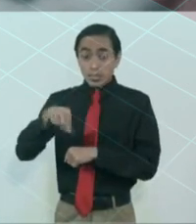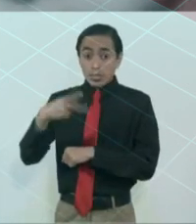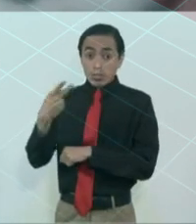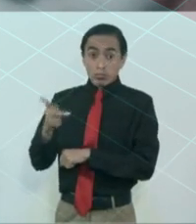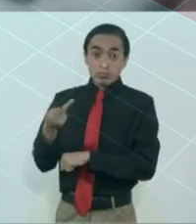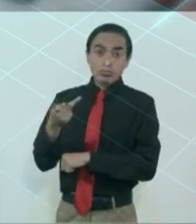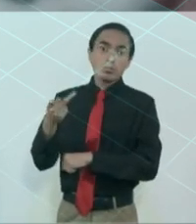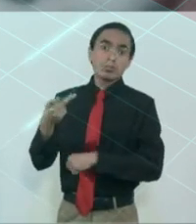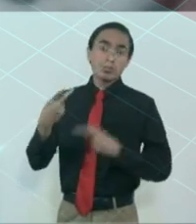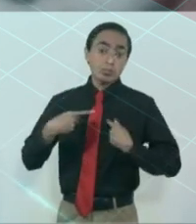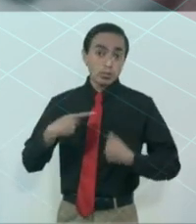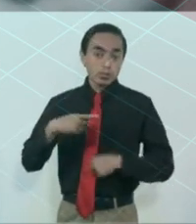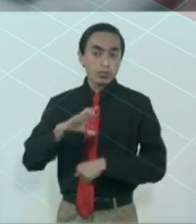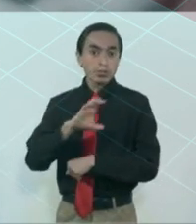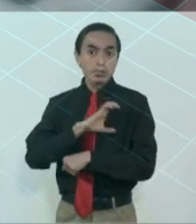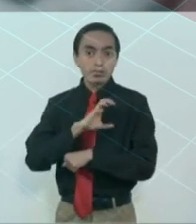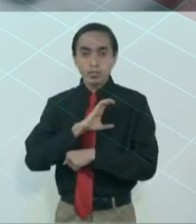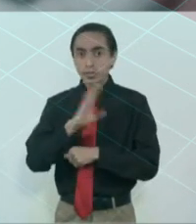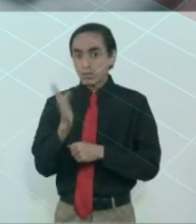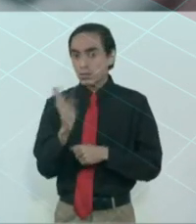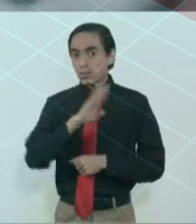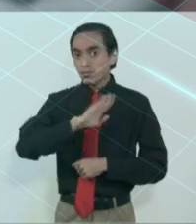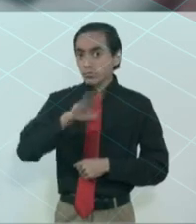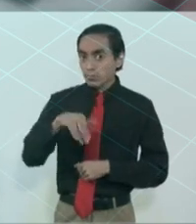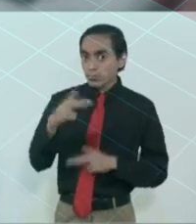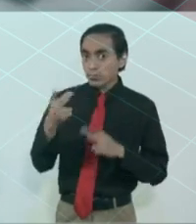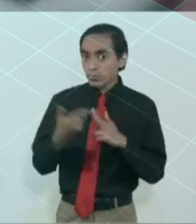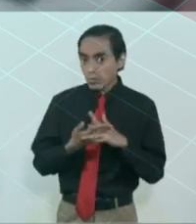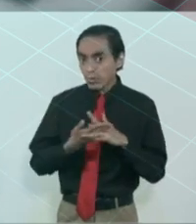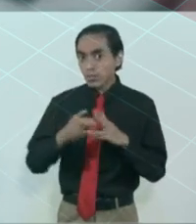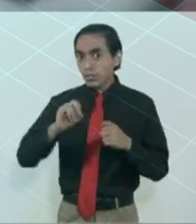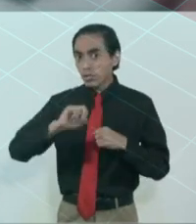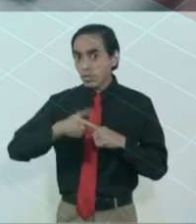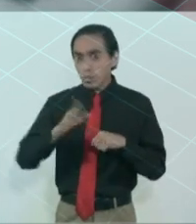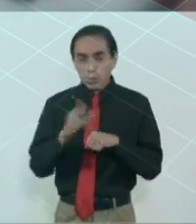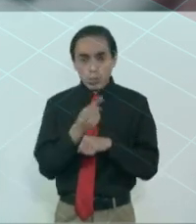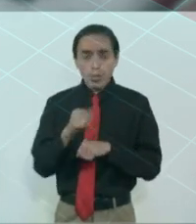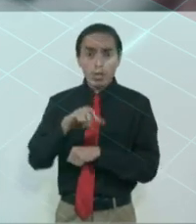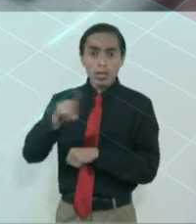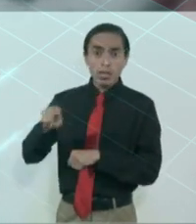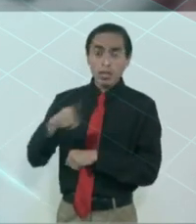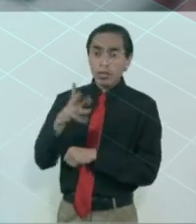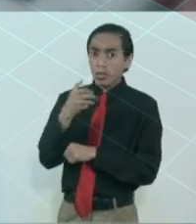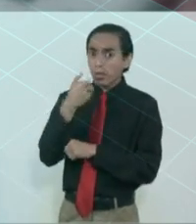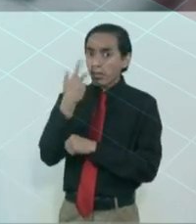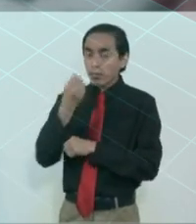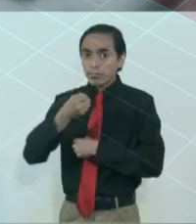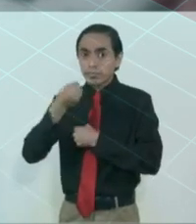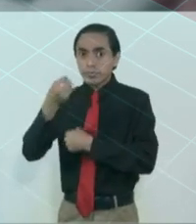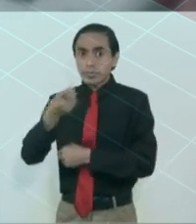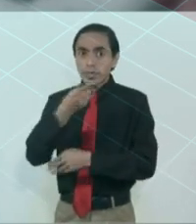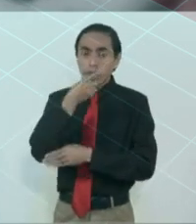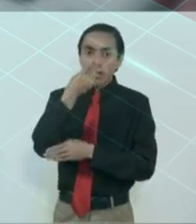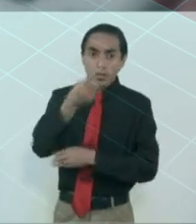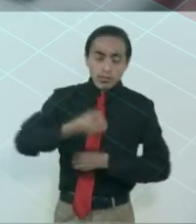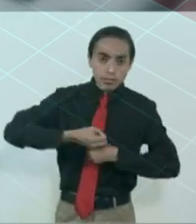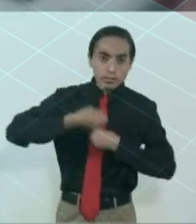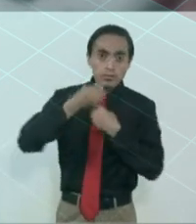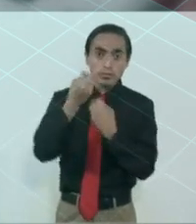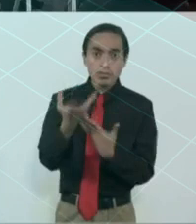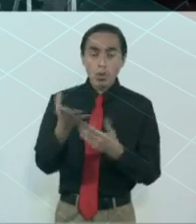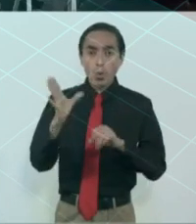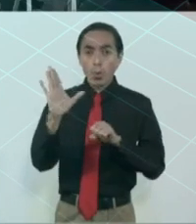queridos, por atreverse a levantar la voz y señalar los errores o las malas prácticas de un gobierno